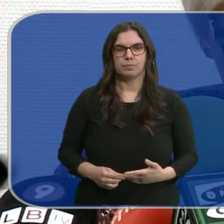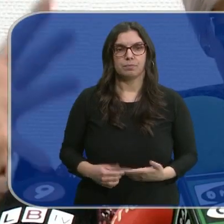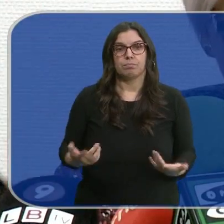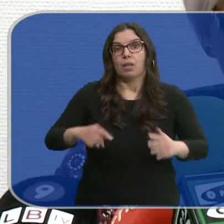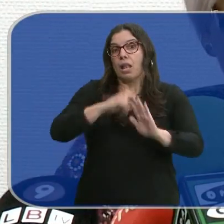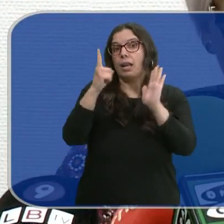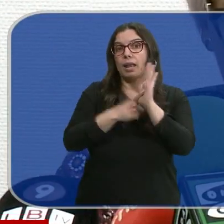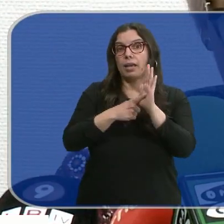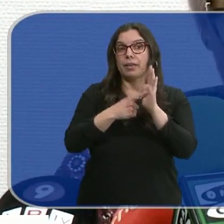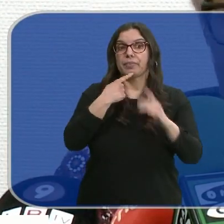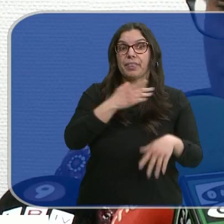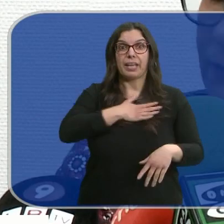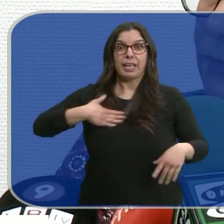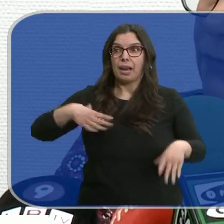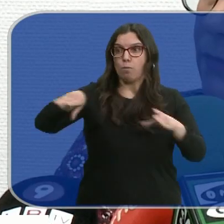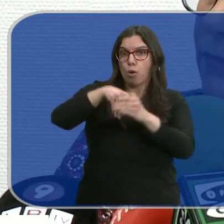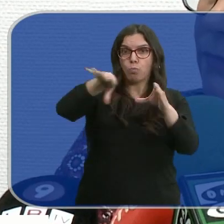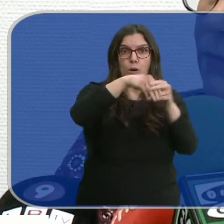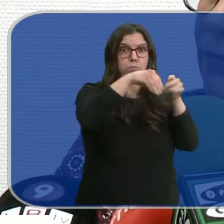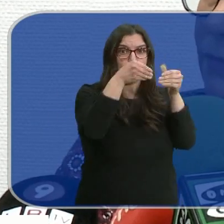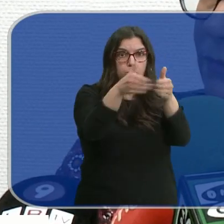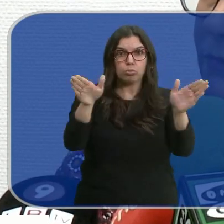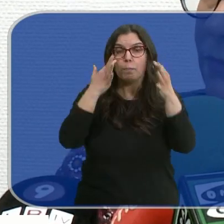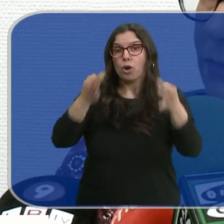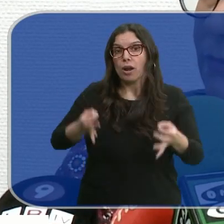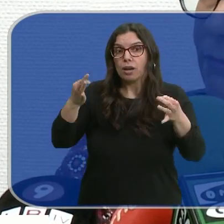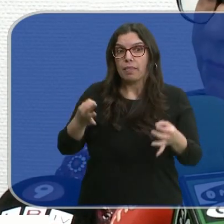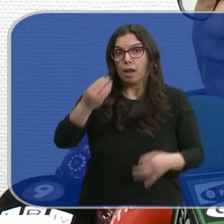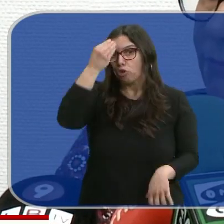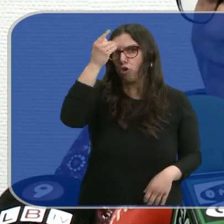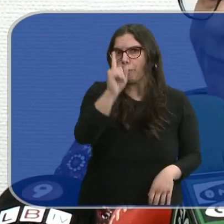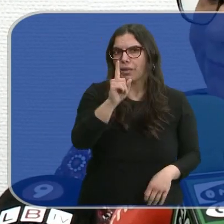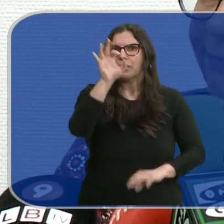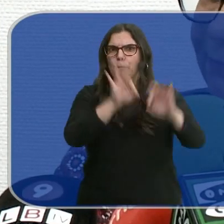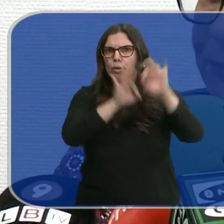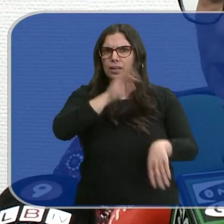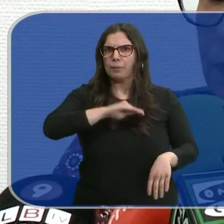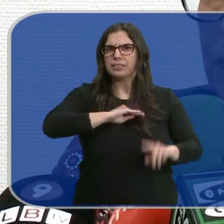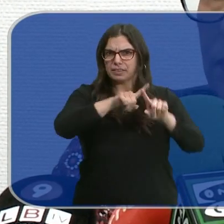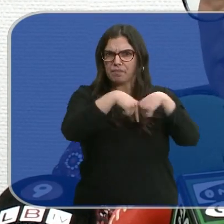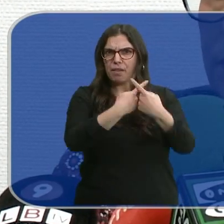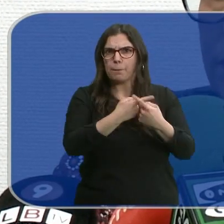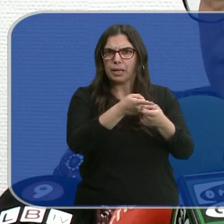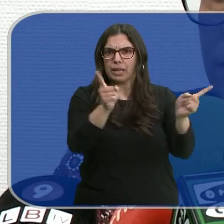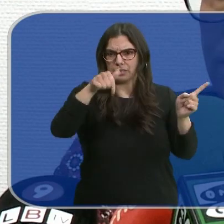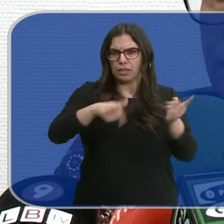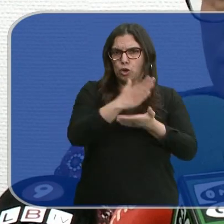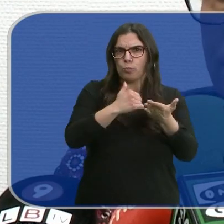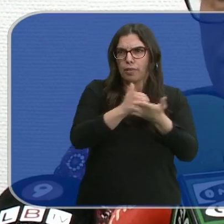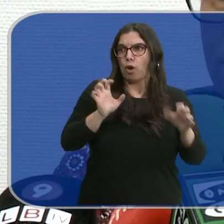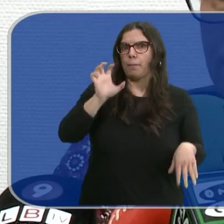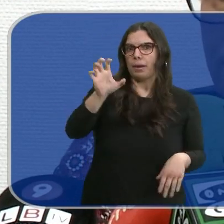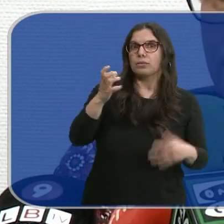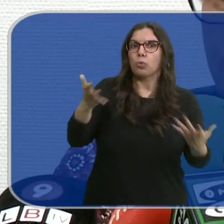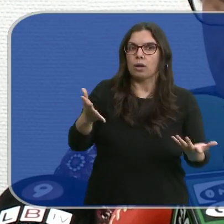Una ley que pretende ser tan inclusiva, dejar fuera a un alto porcentaje de familias de esta comunidad y de